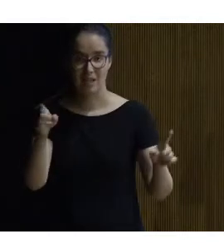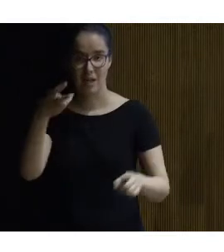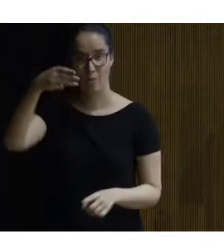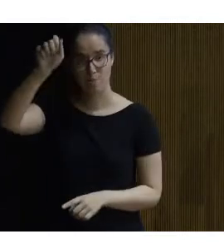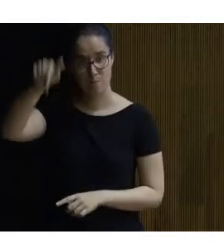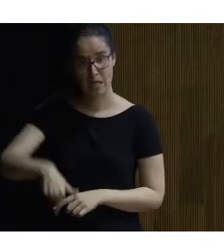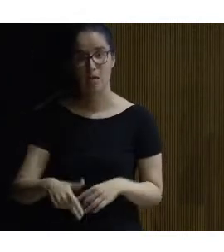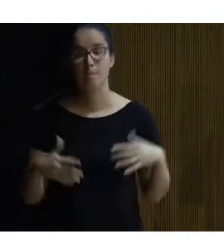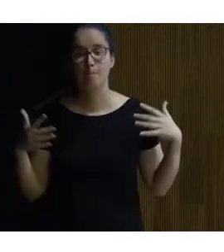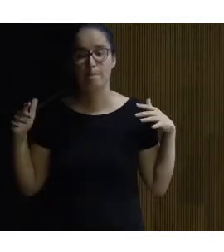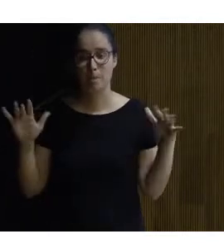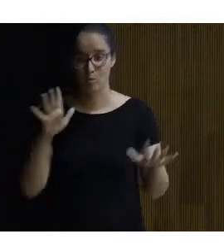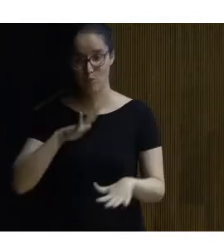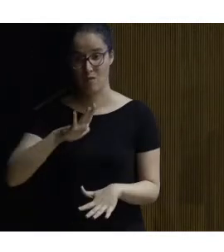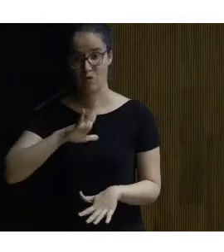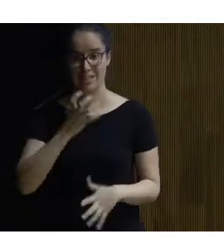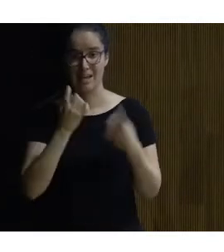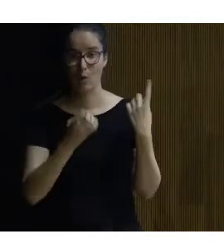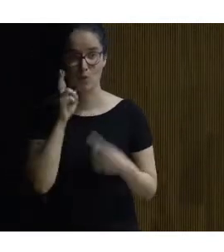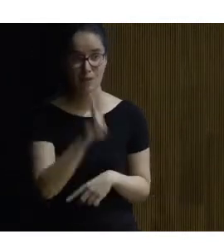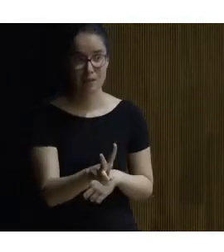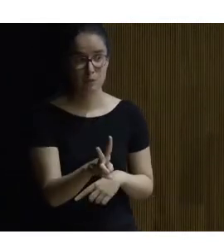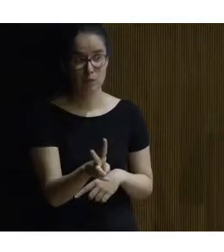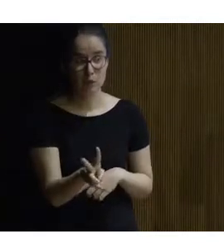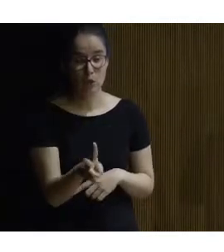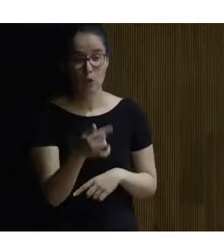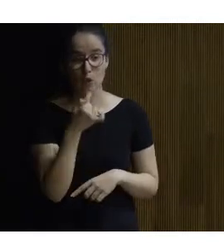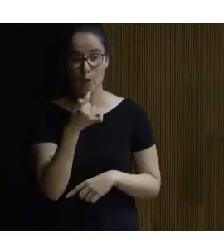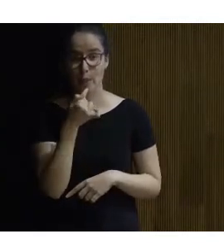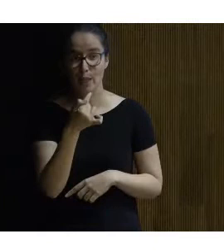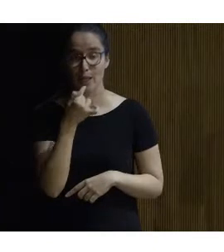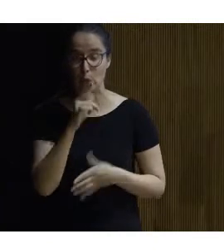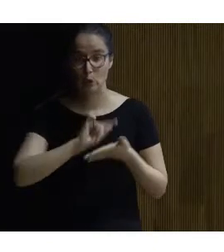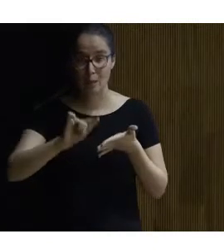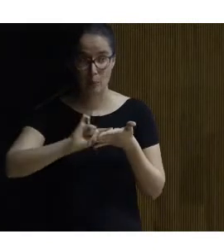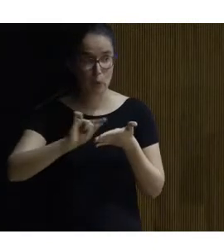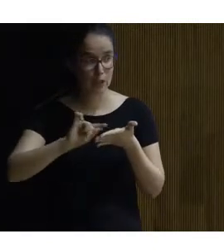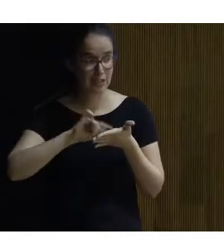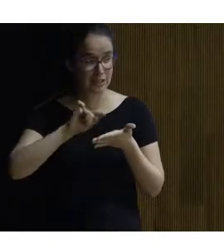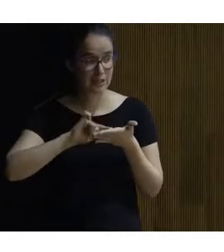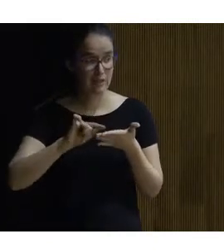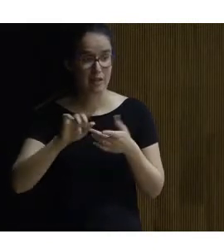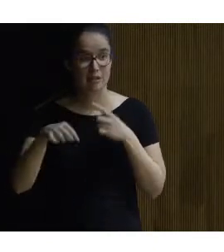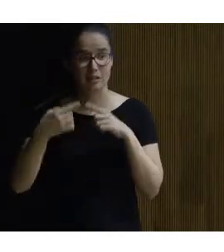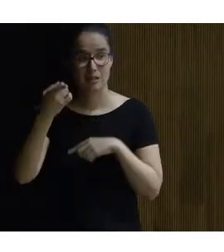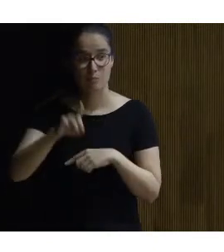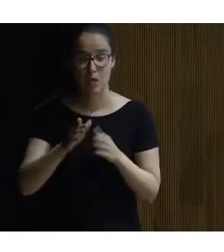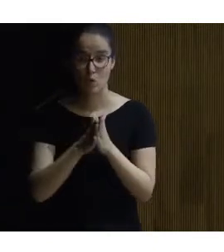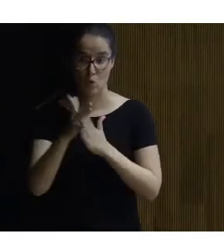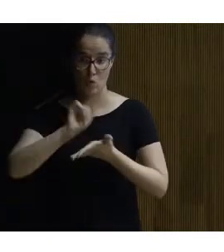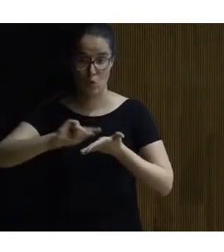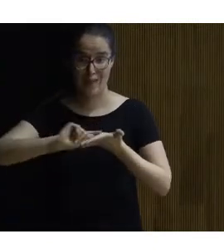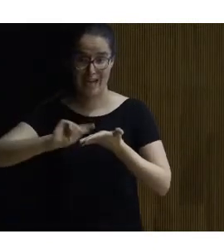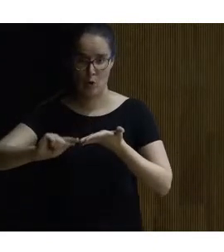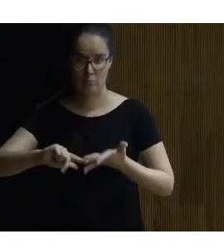MAN pero bueno por favor si alguno lo habéis visto como dices unos apuntes ¿no? me dices y también un cuaderno